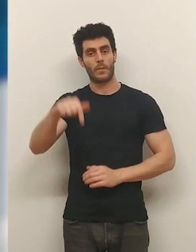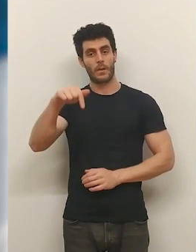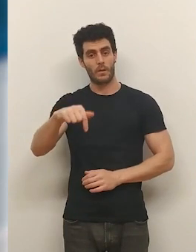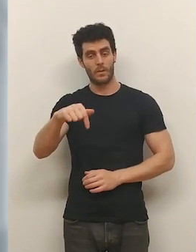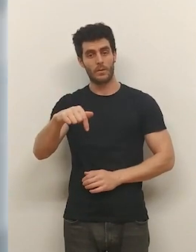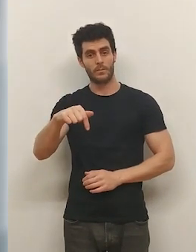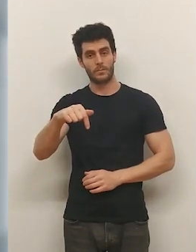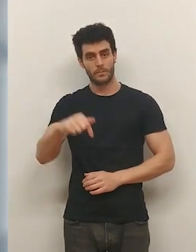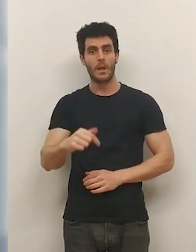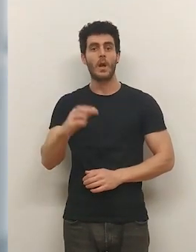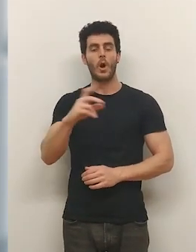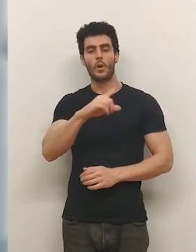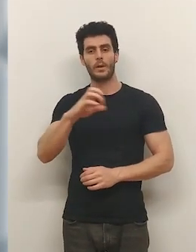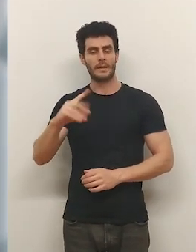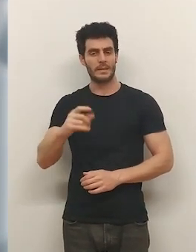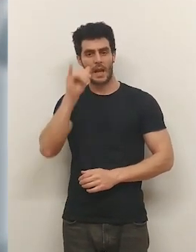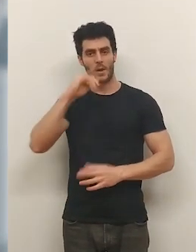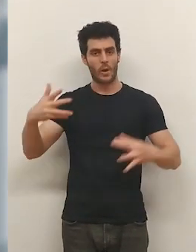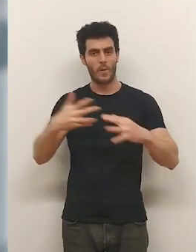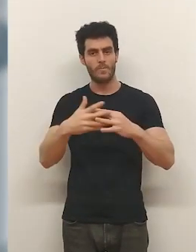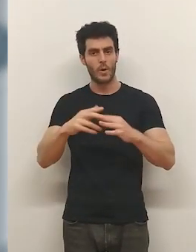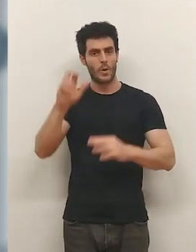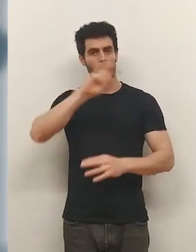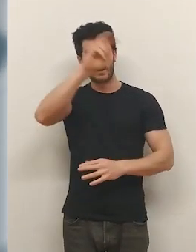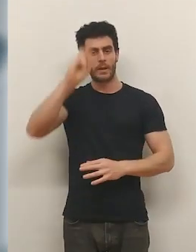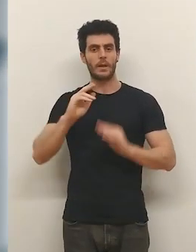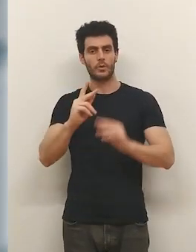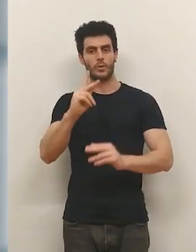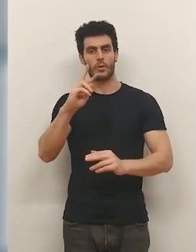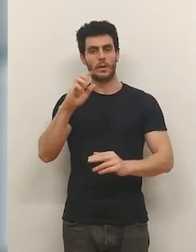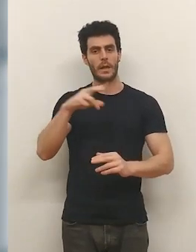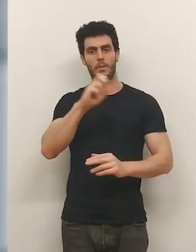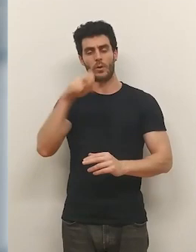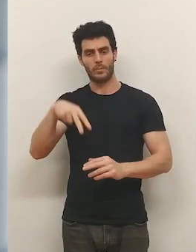Hoy la Phelps Symphony Orquesta llega a Rioja Forum con su gira Krypton.